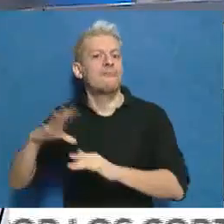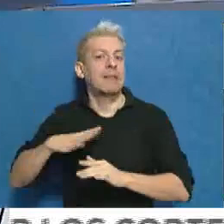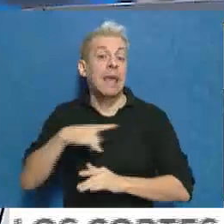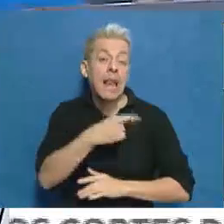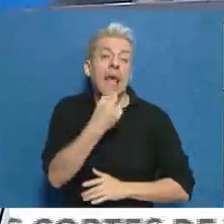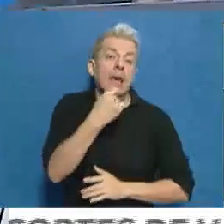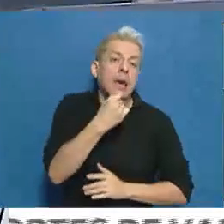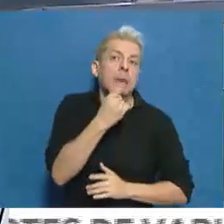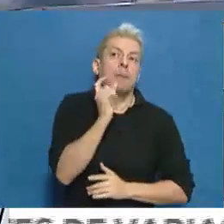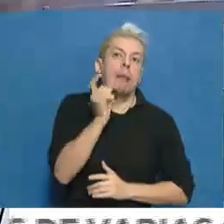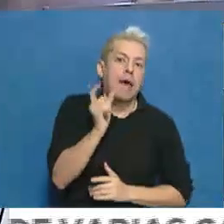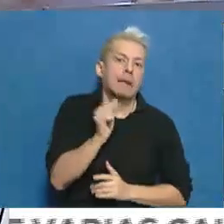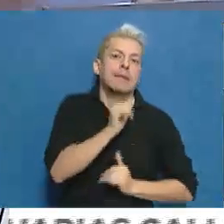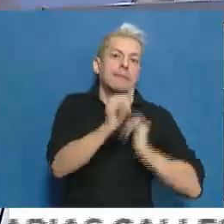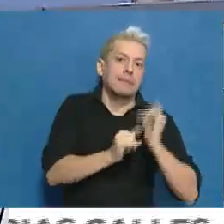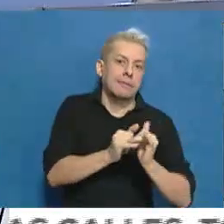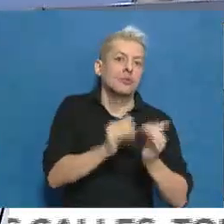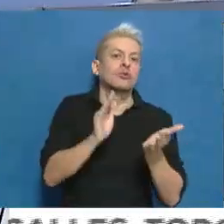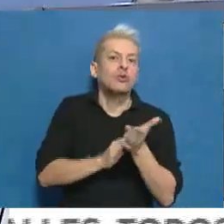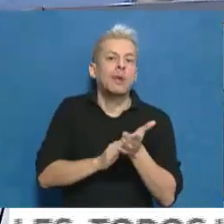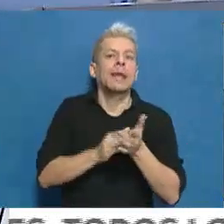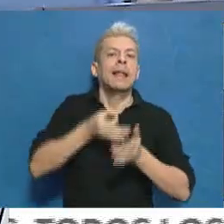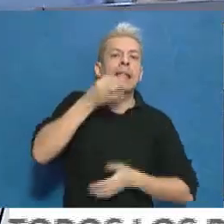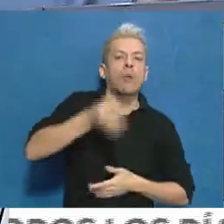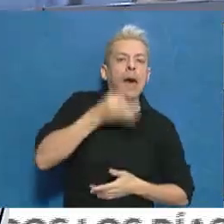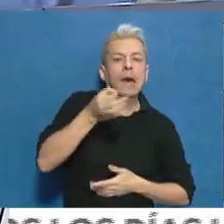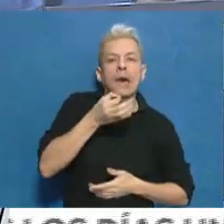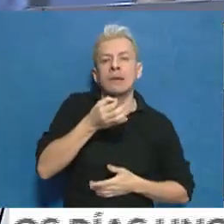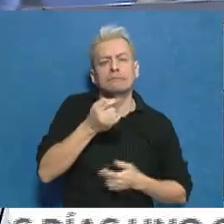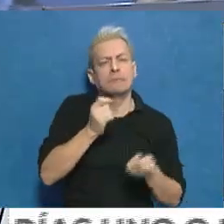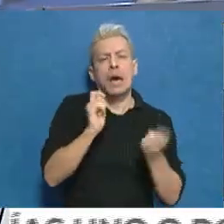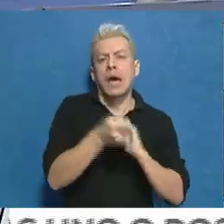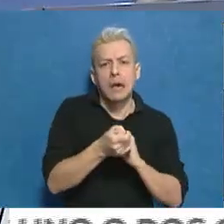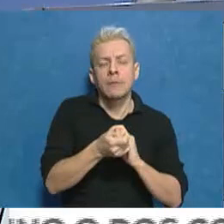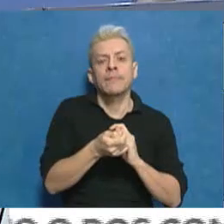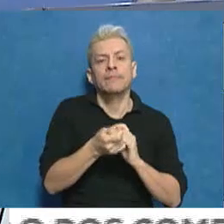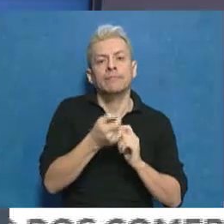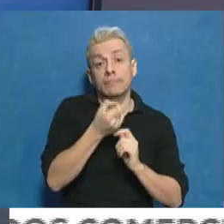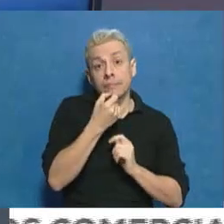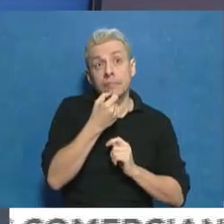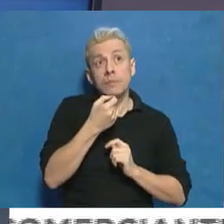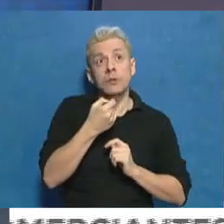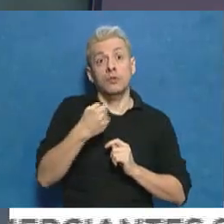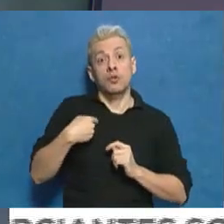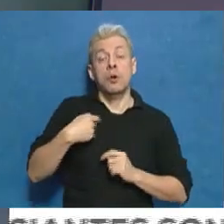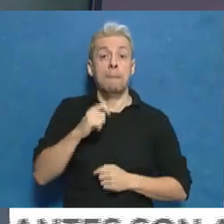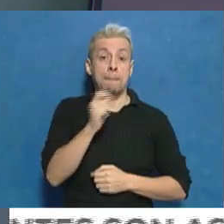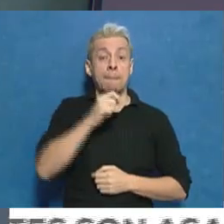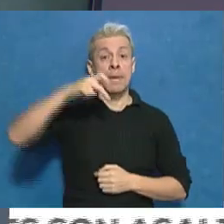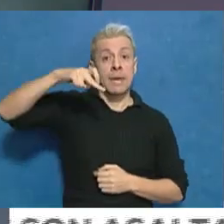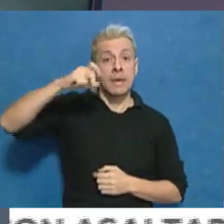ejemplos en su proyecto respecto de esta utilización. Por ejemplo, en el caso nuestro, yo no sería más un periodista,